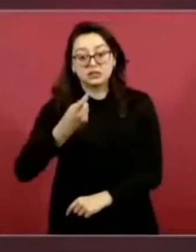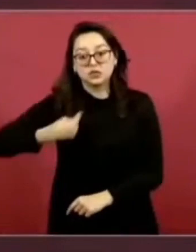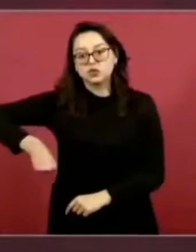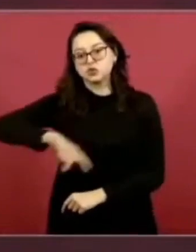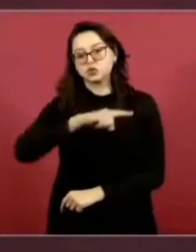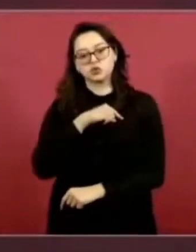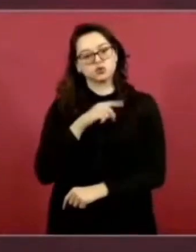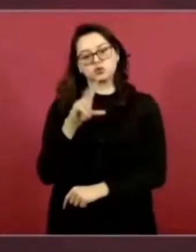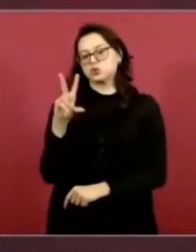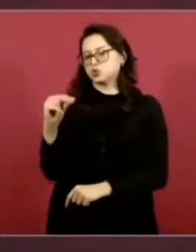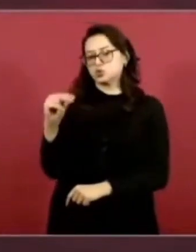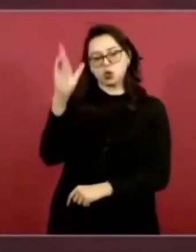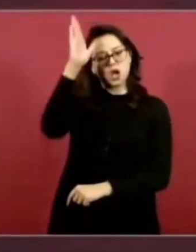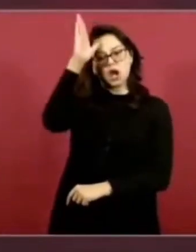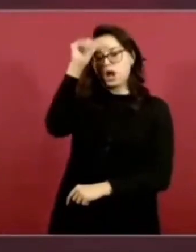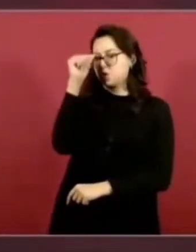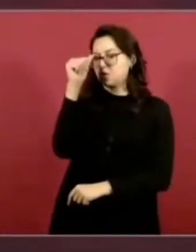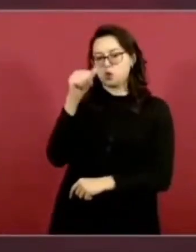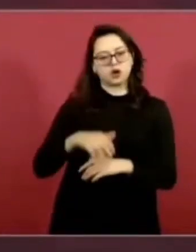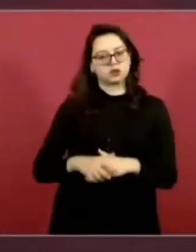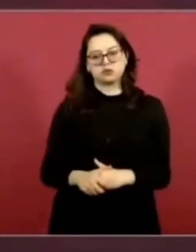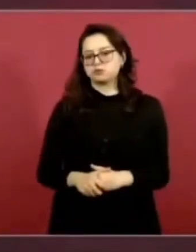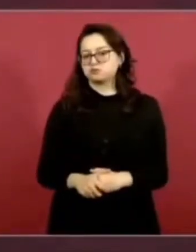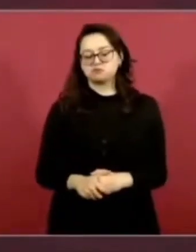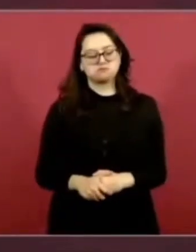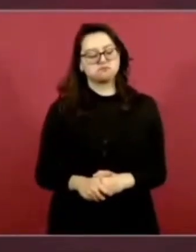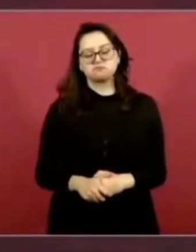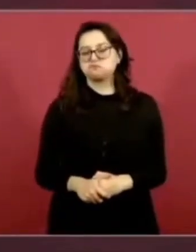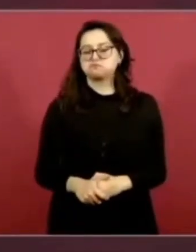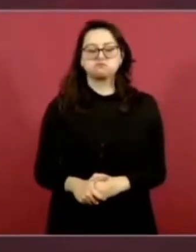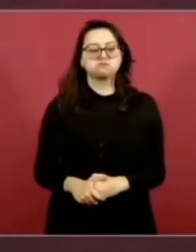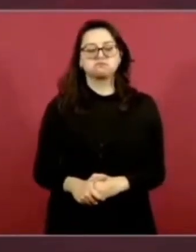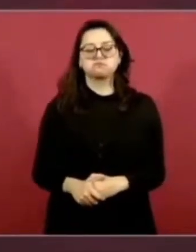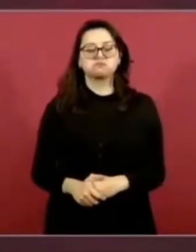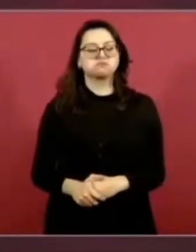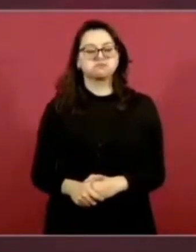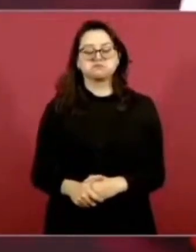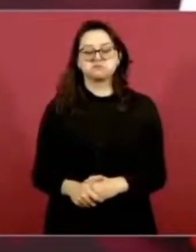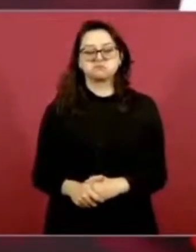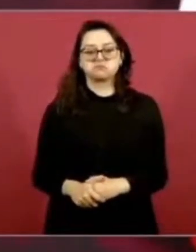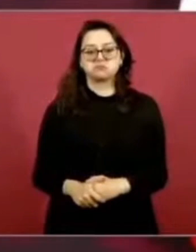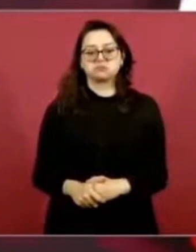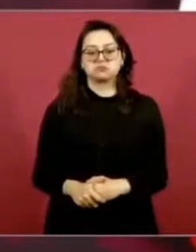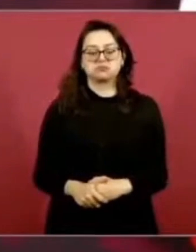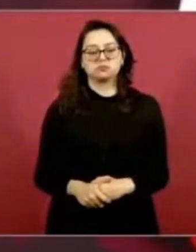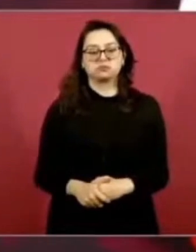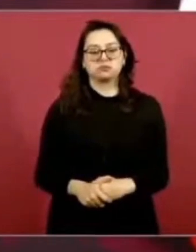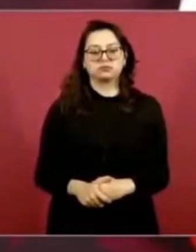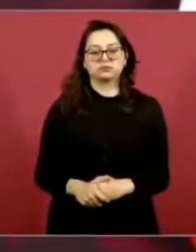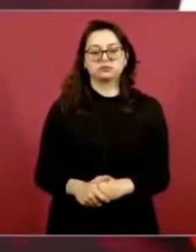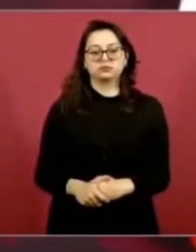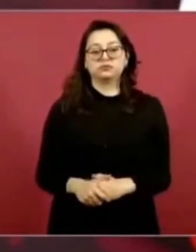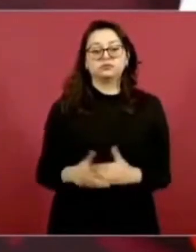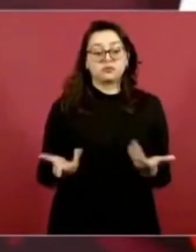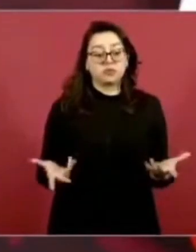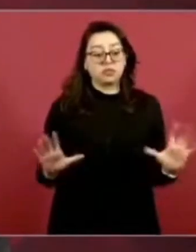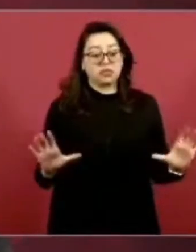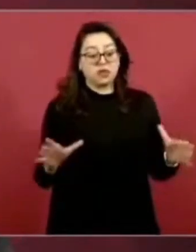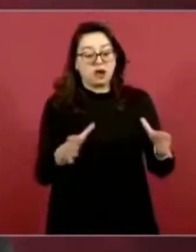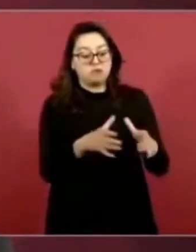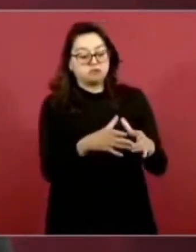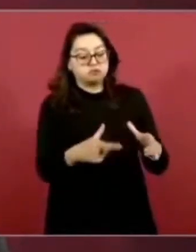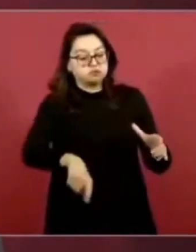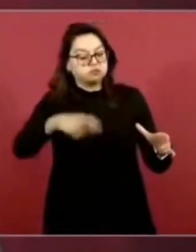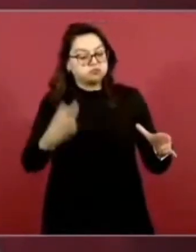No estamos de acuerdo con los gobiernos que favorecen a las minorías